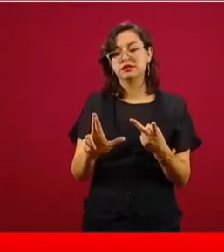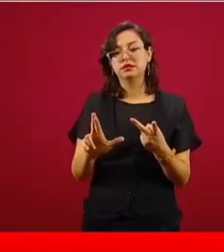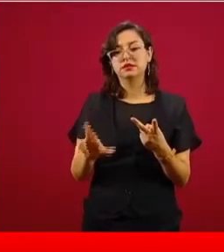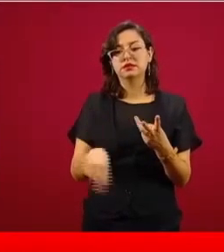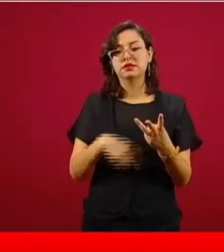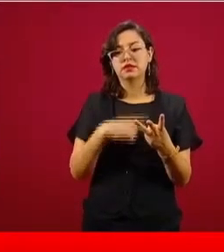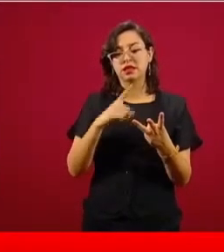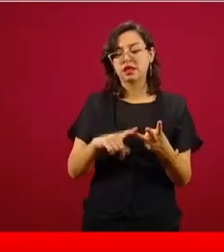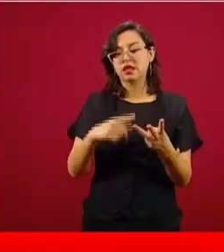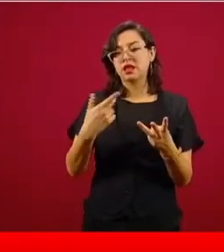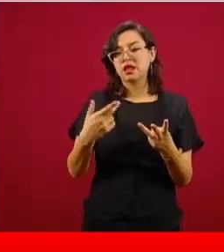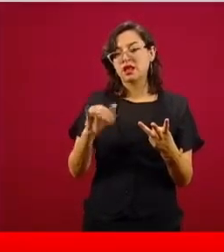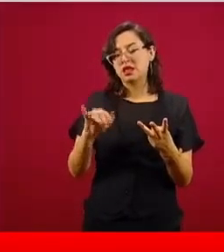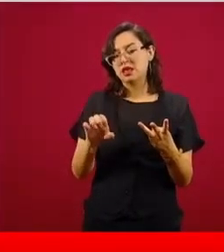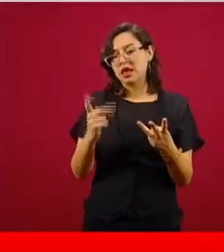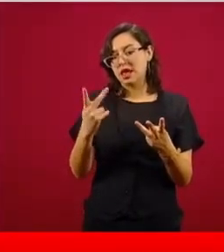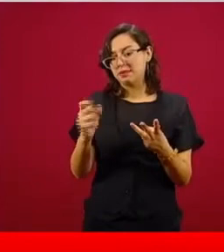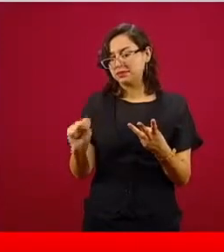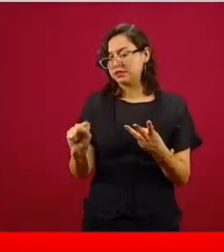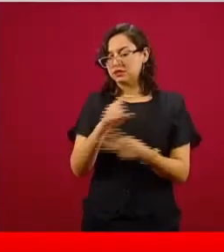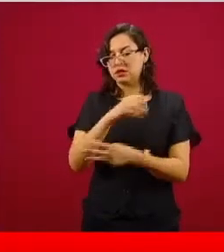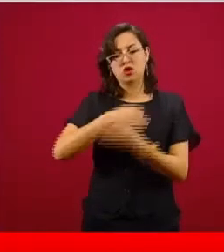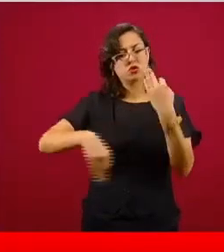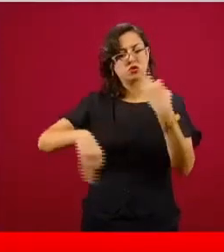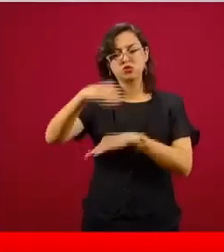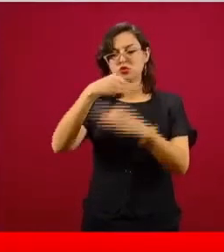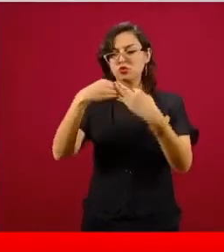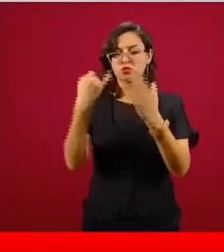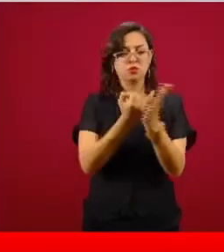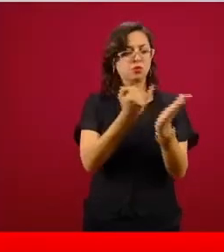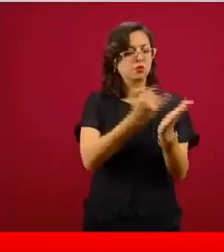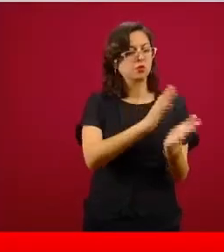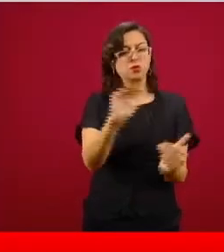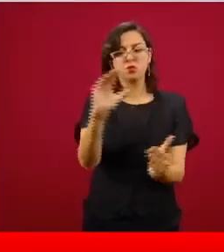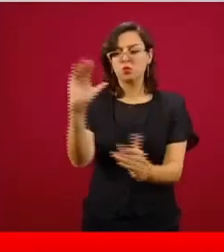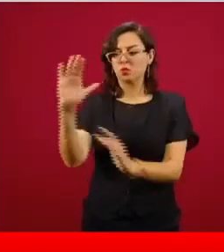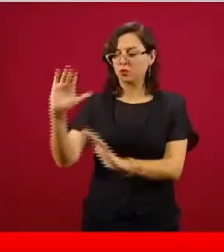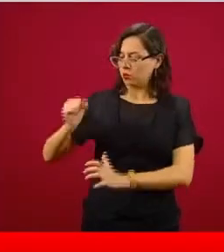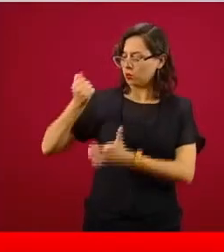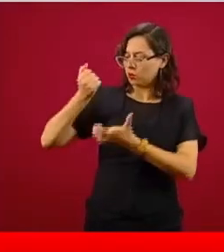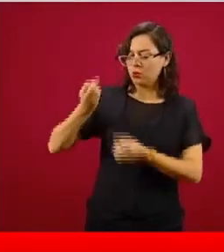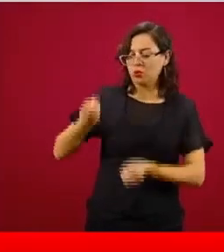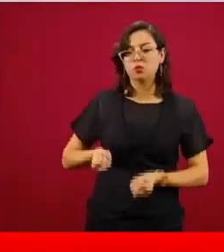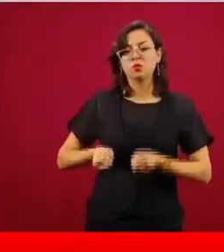del IEPS, de todo y cómo estamos. Gracias.